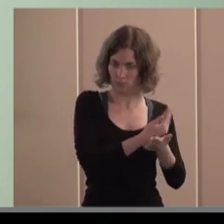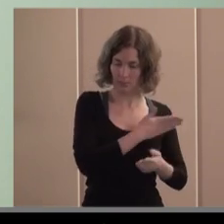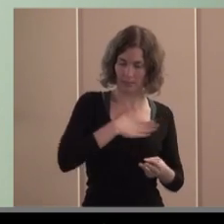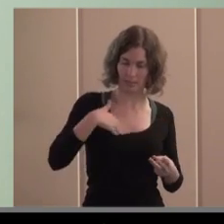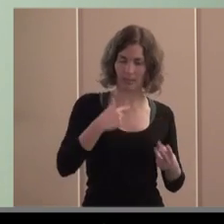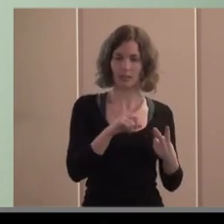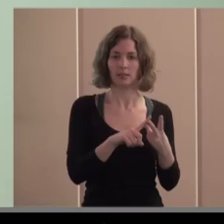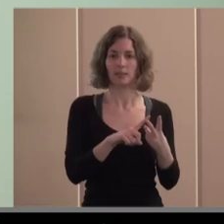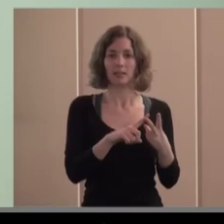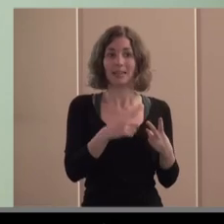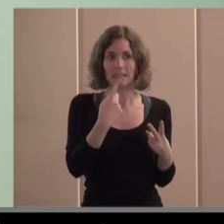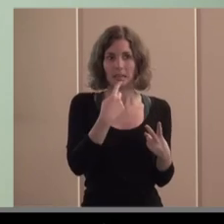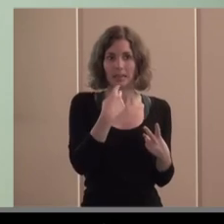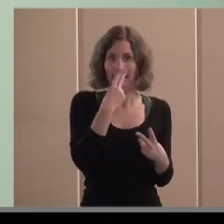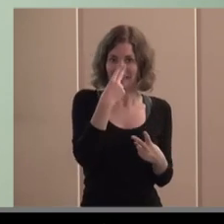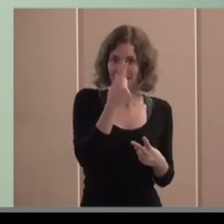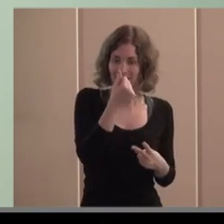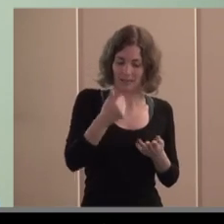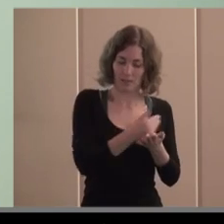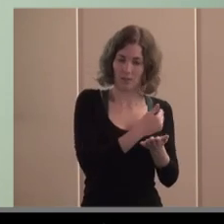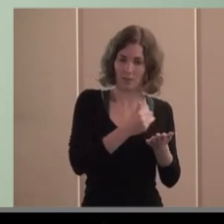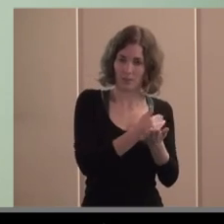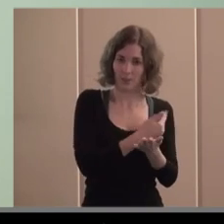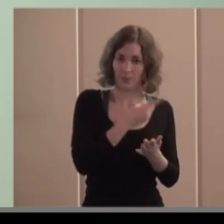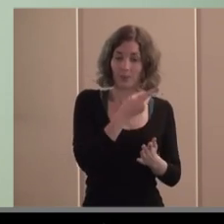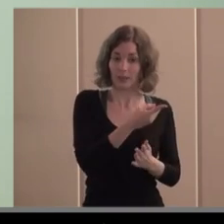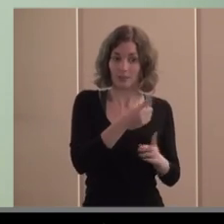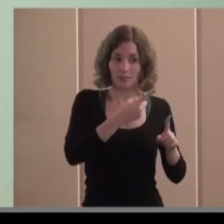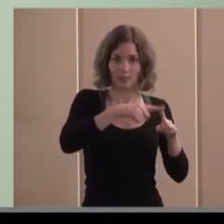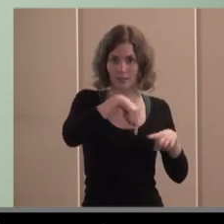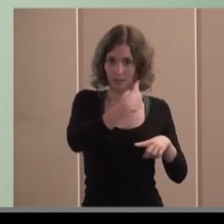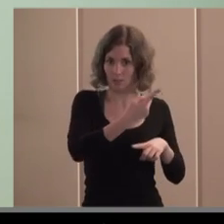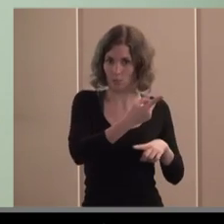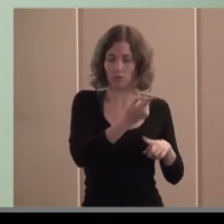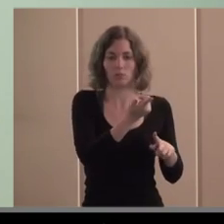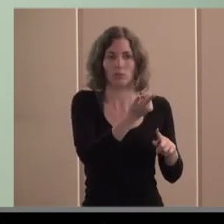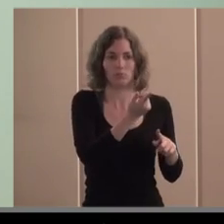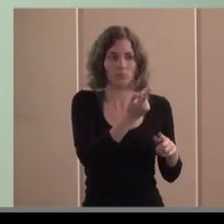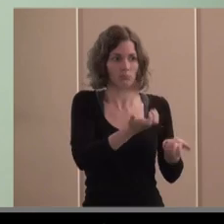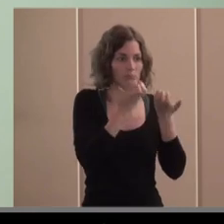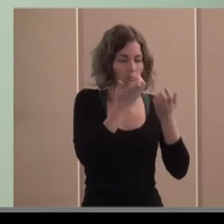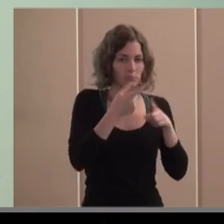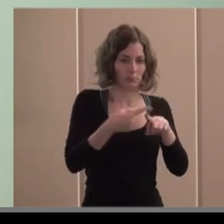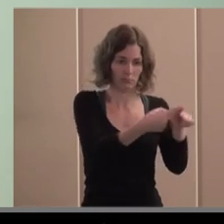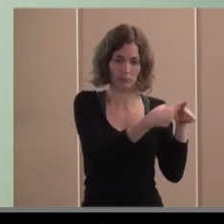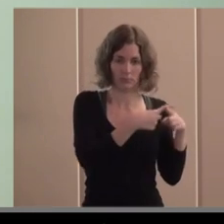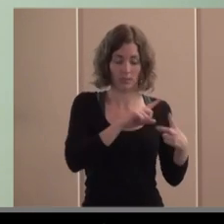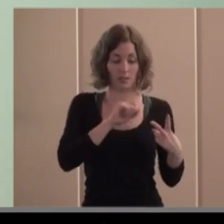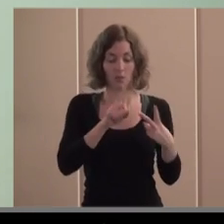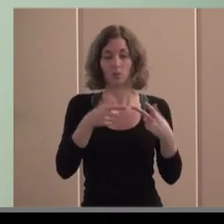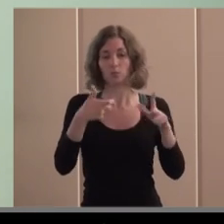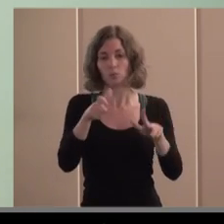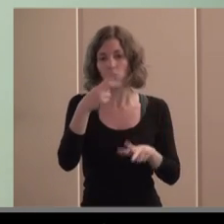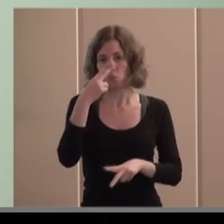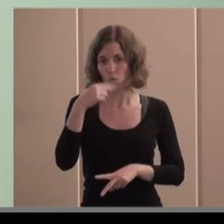y ese ánimo de lucro que reparte beneficios ¿vale? el sector público que es el sector